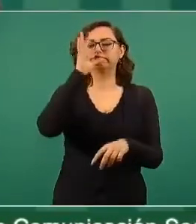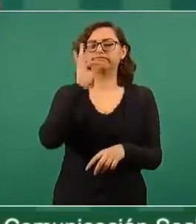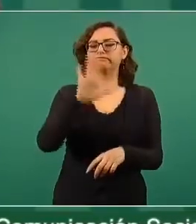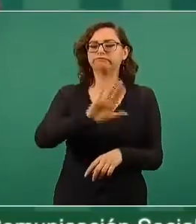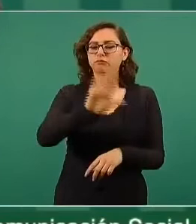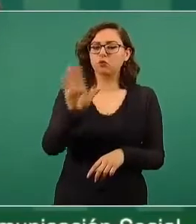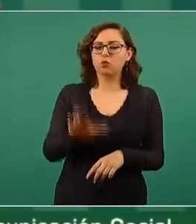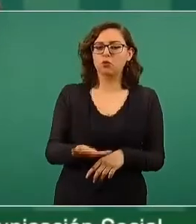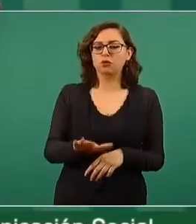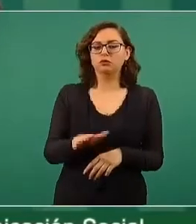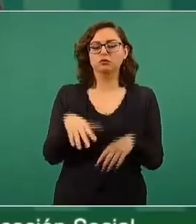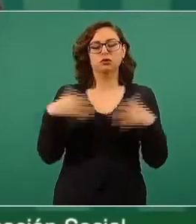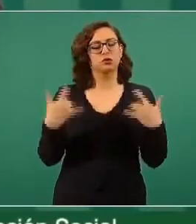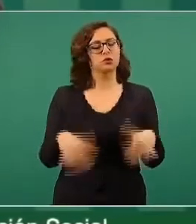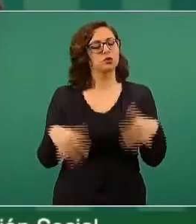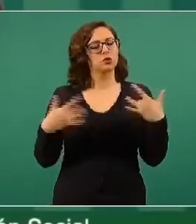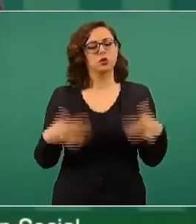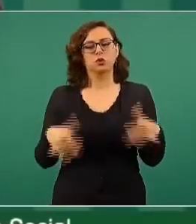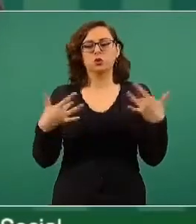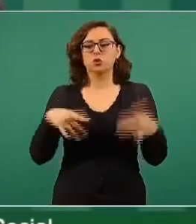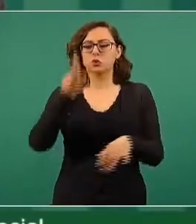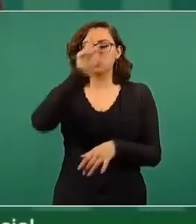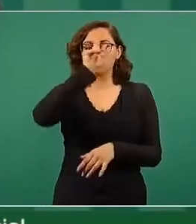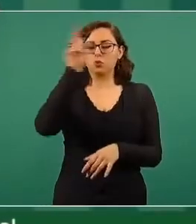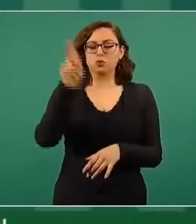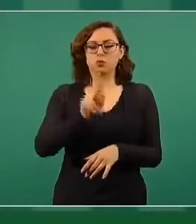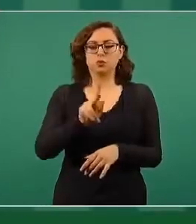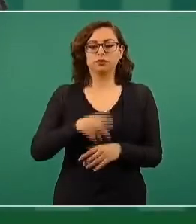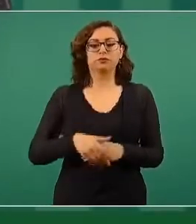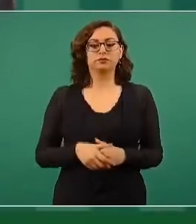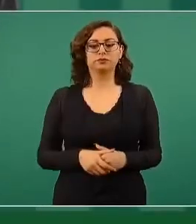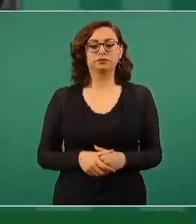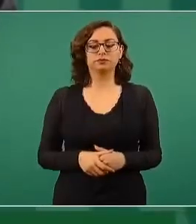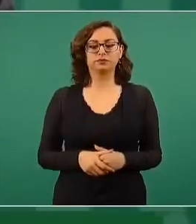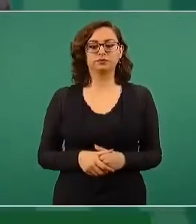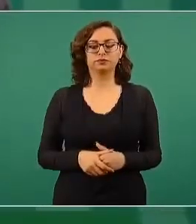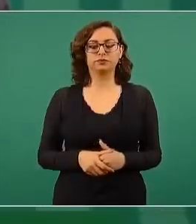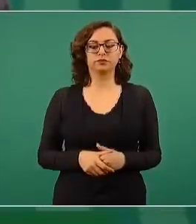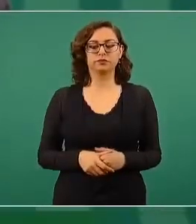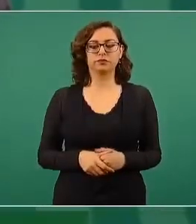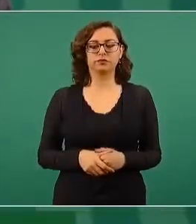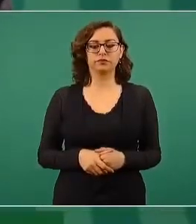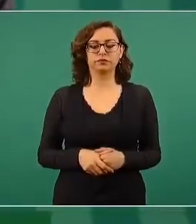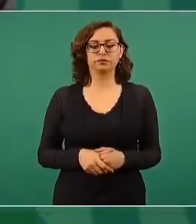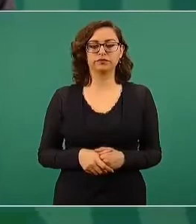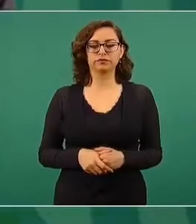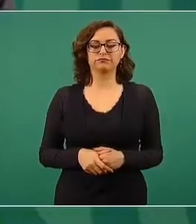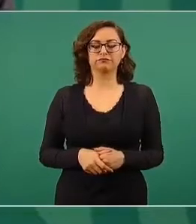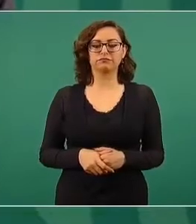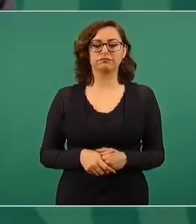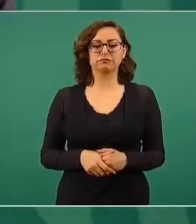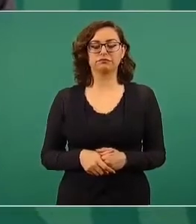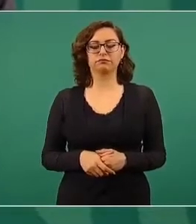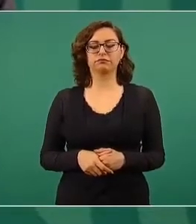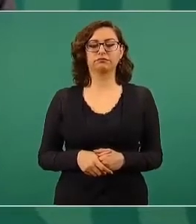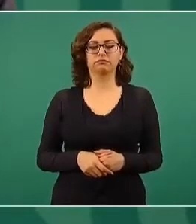que eso es lo que más duele. Entonces, sufrimos mucho,